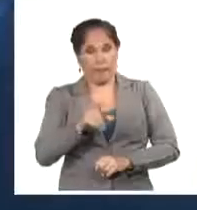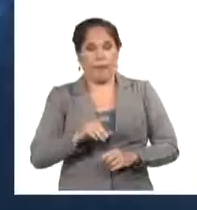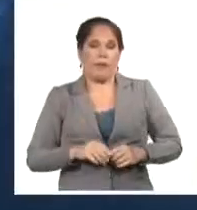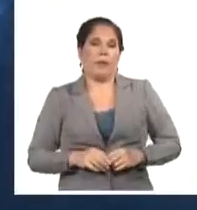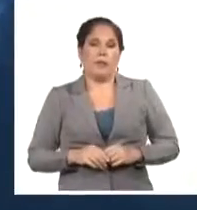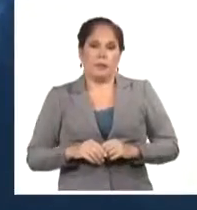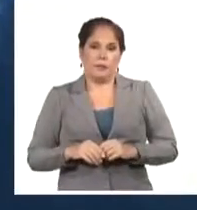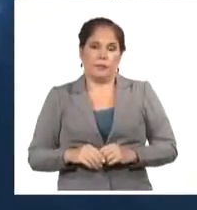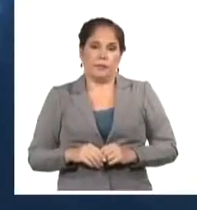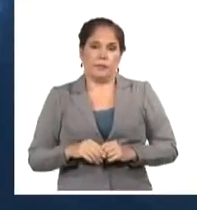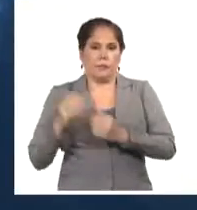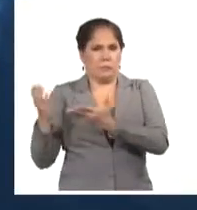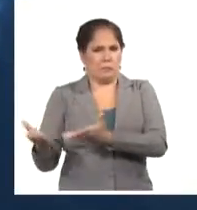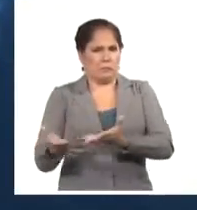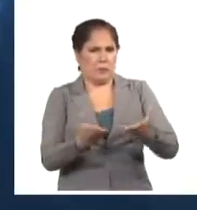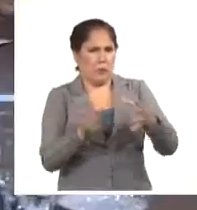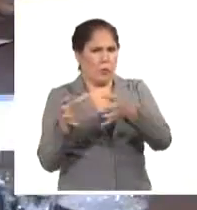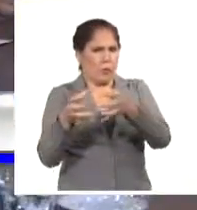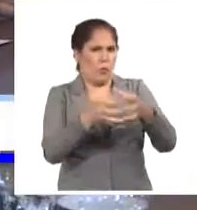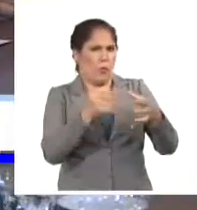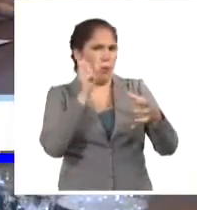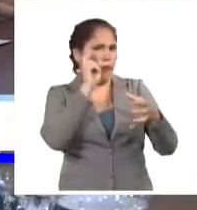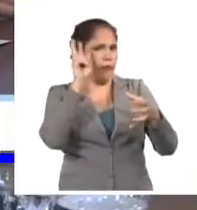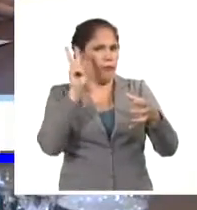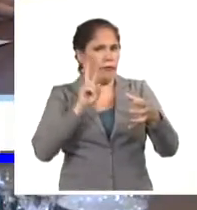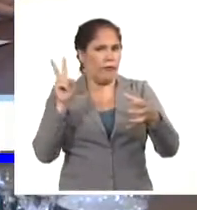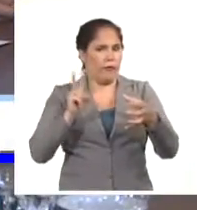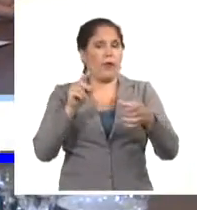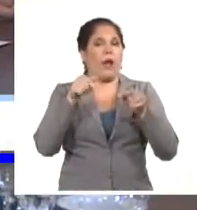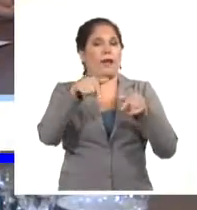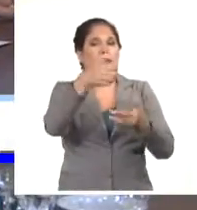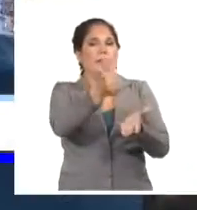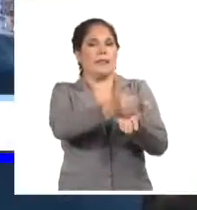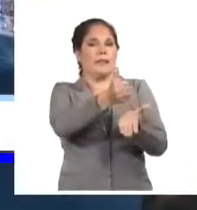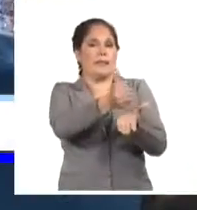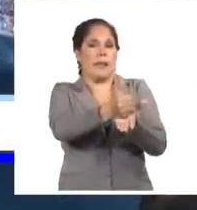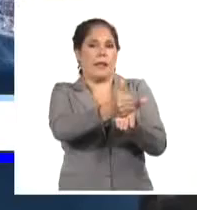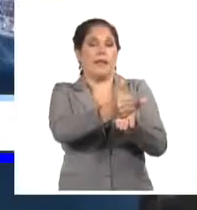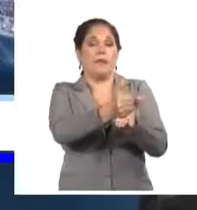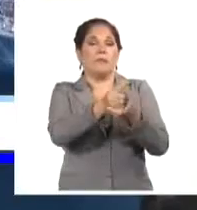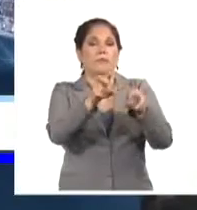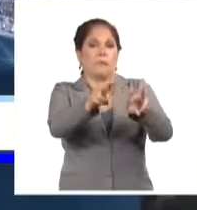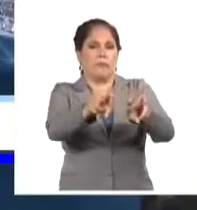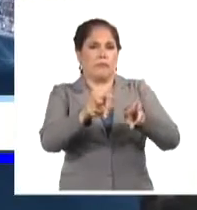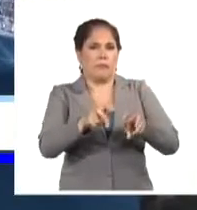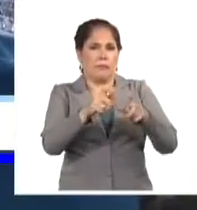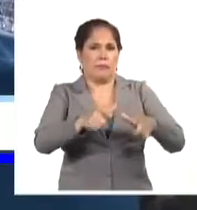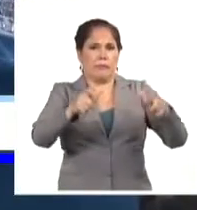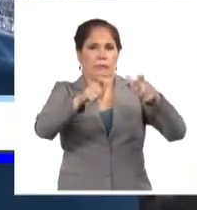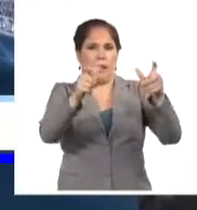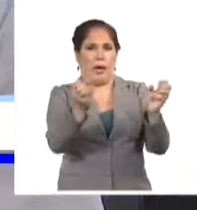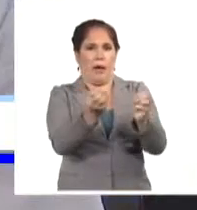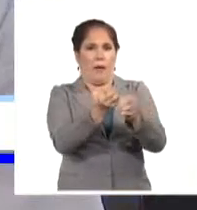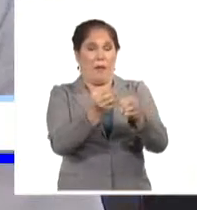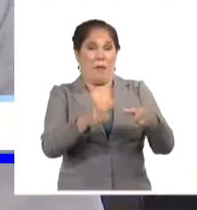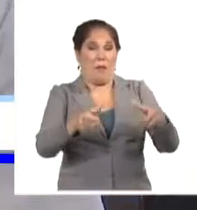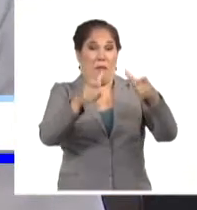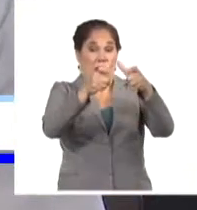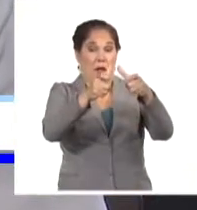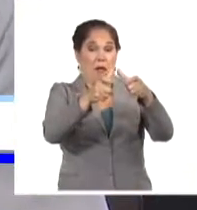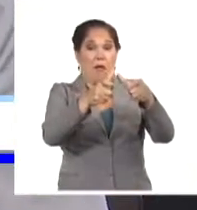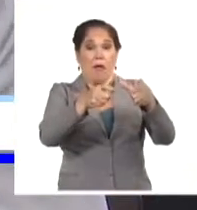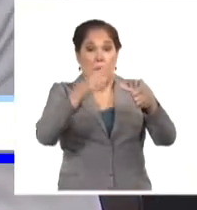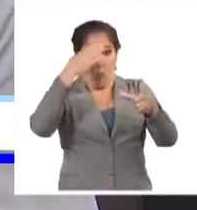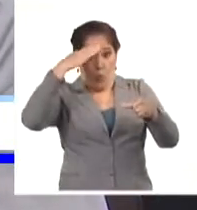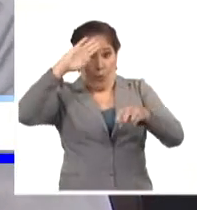Al recibir a la comitiva sindical en la sede institucional del Parlamento Cubano en el Capitolio Banero, el